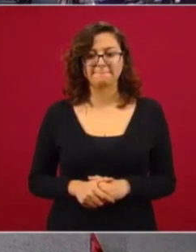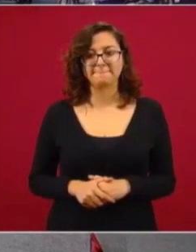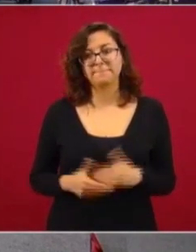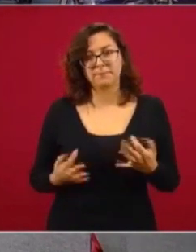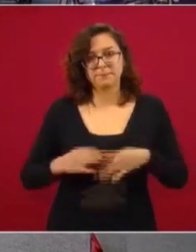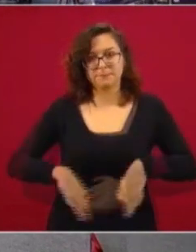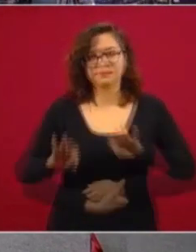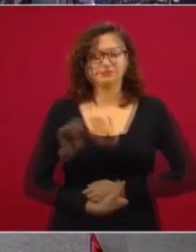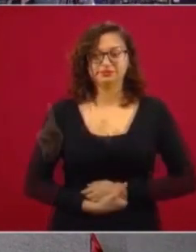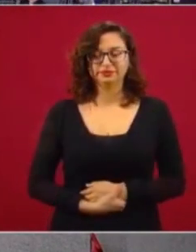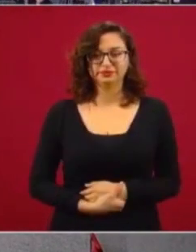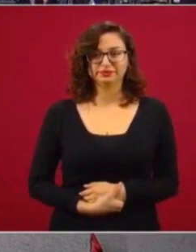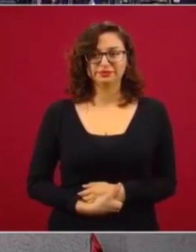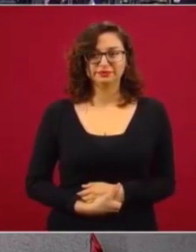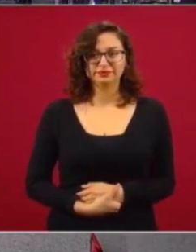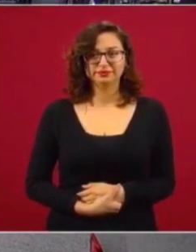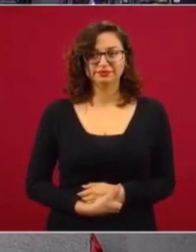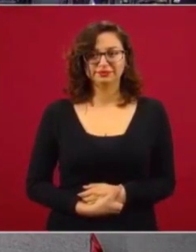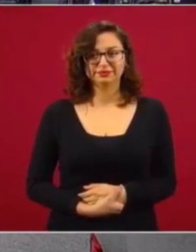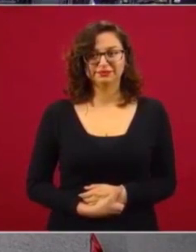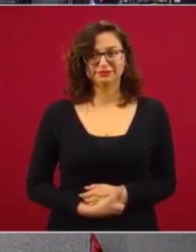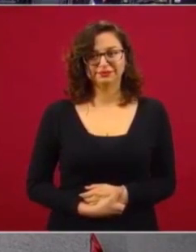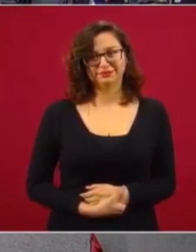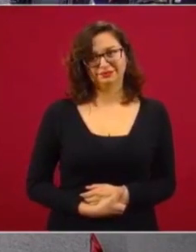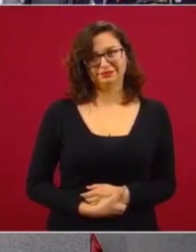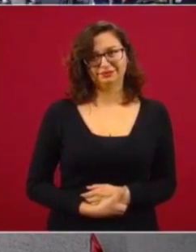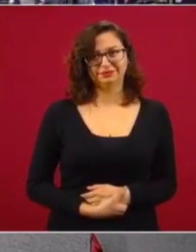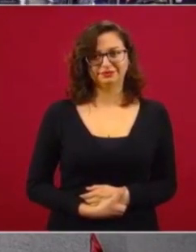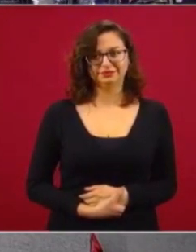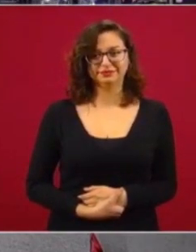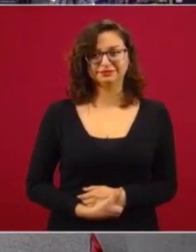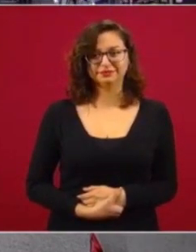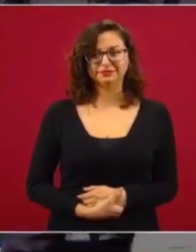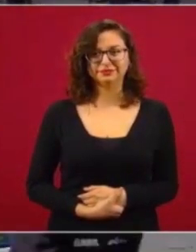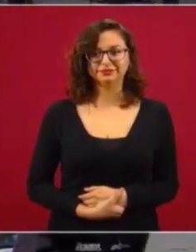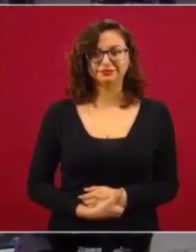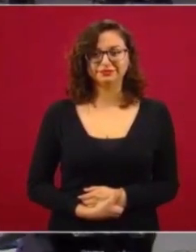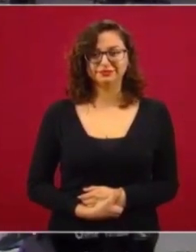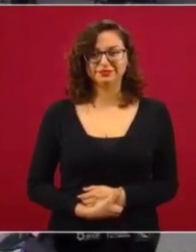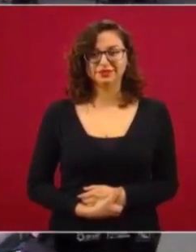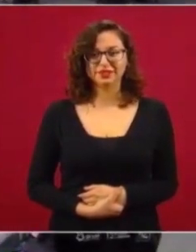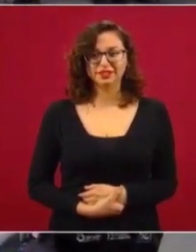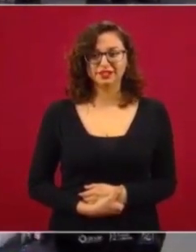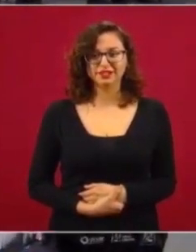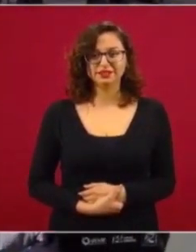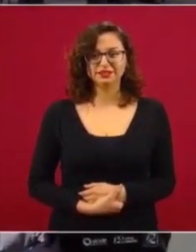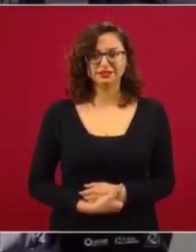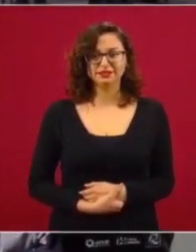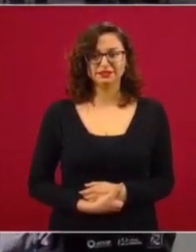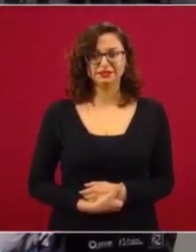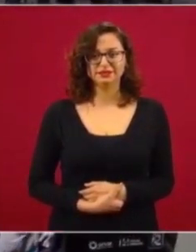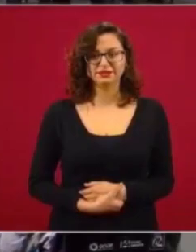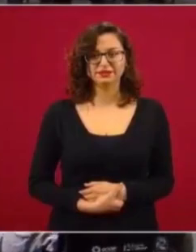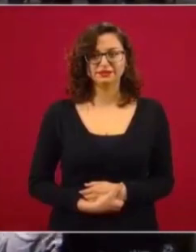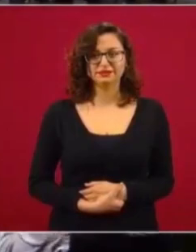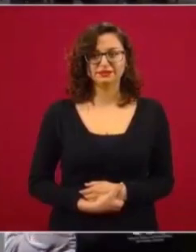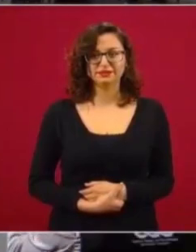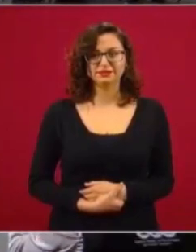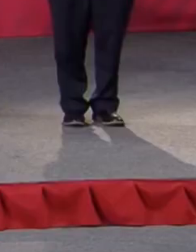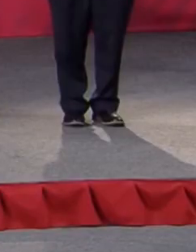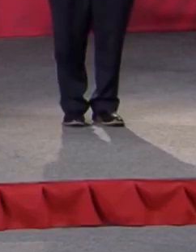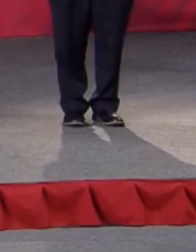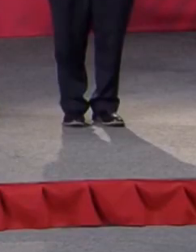distancia, con la sana distancia, uno y